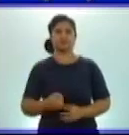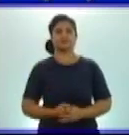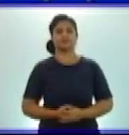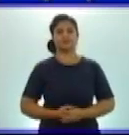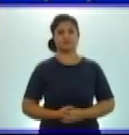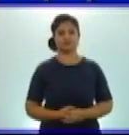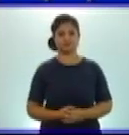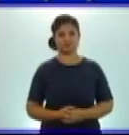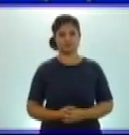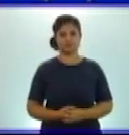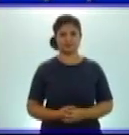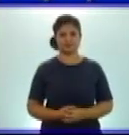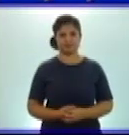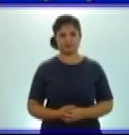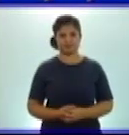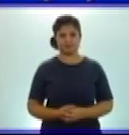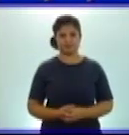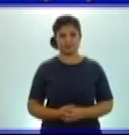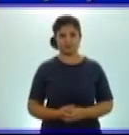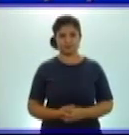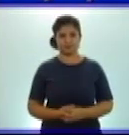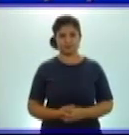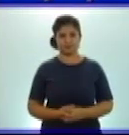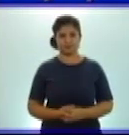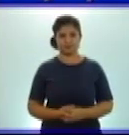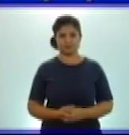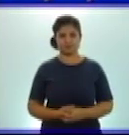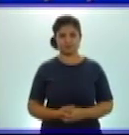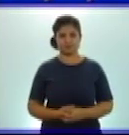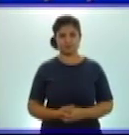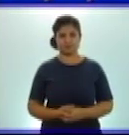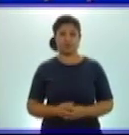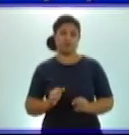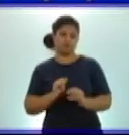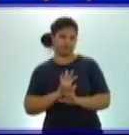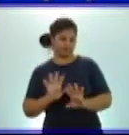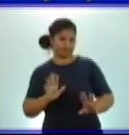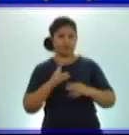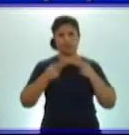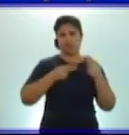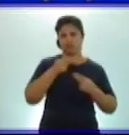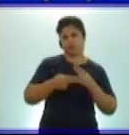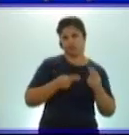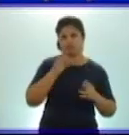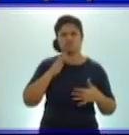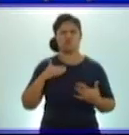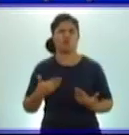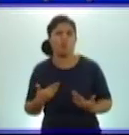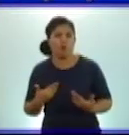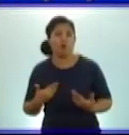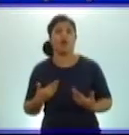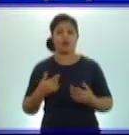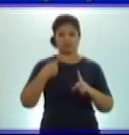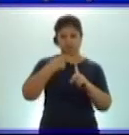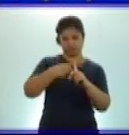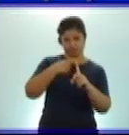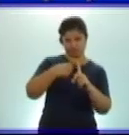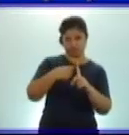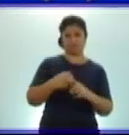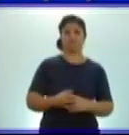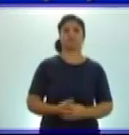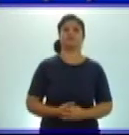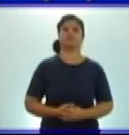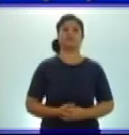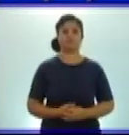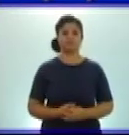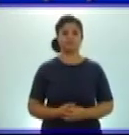30 más 4. Claro, hemos descompuesto como suma. En segundo lugar, 8 por